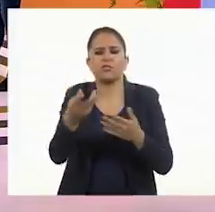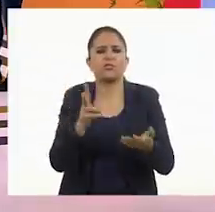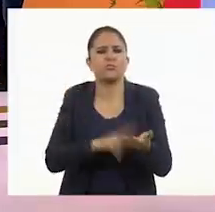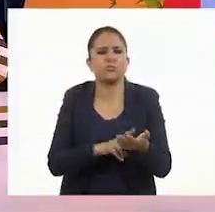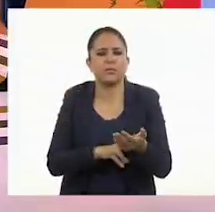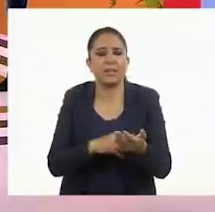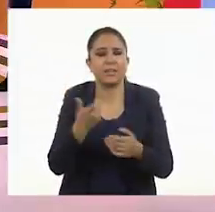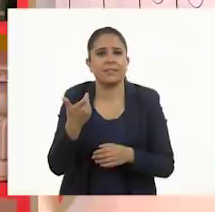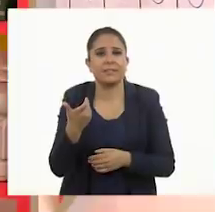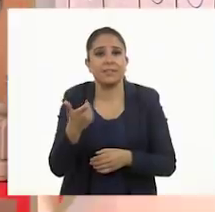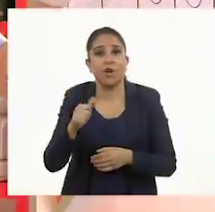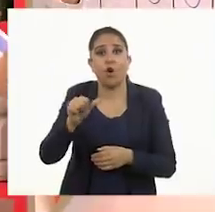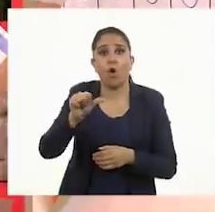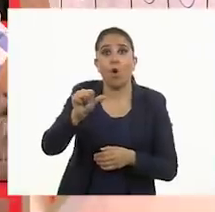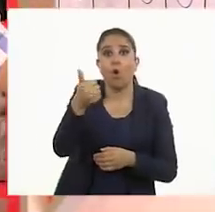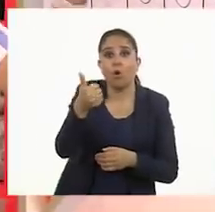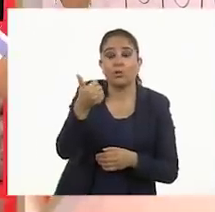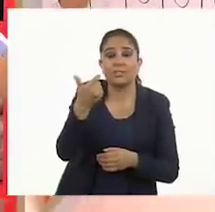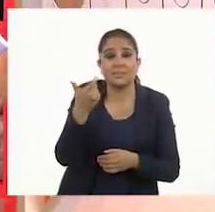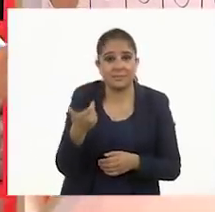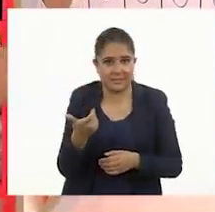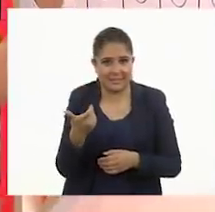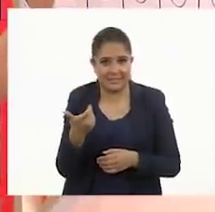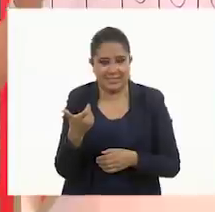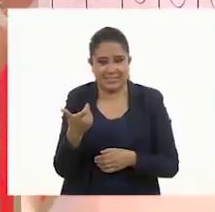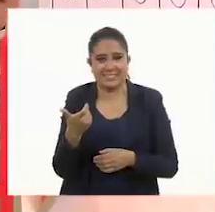El yoyo vale once pesos.